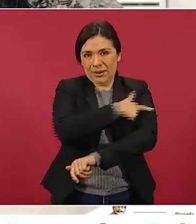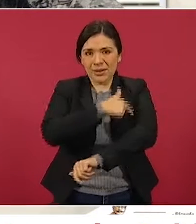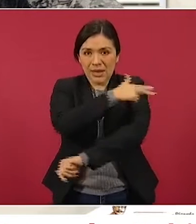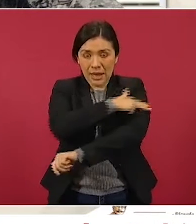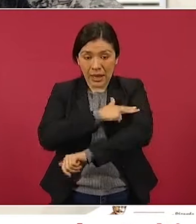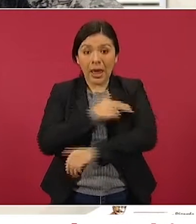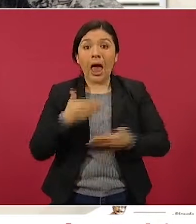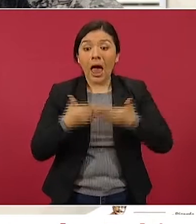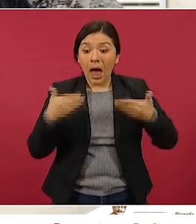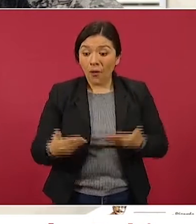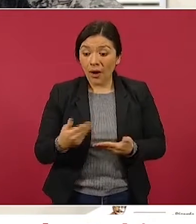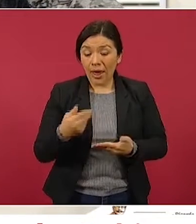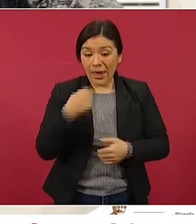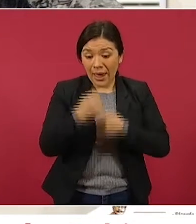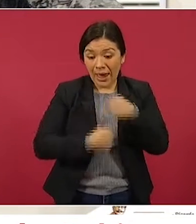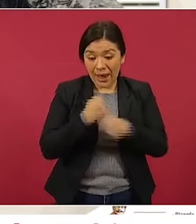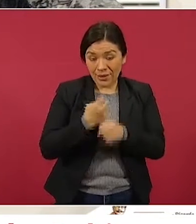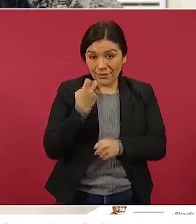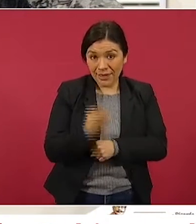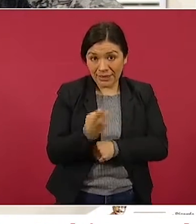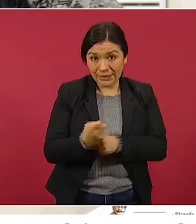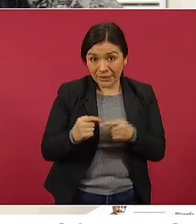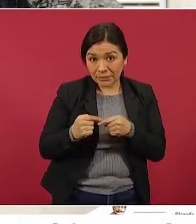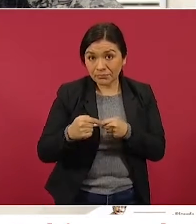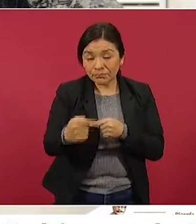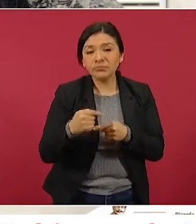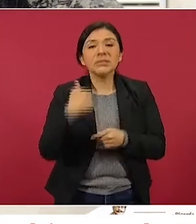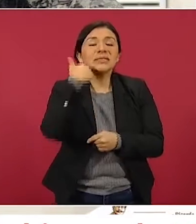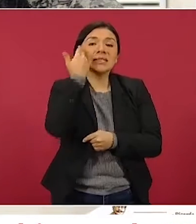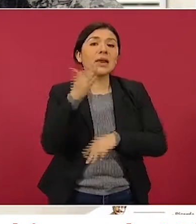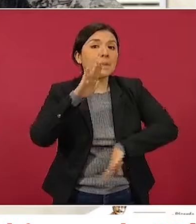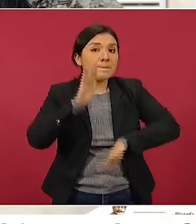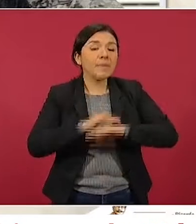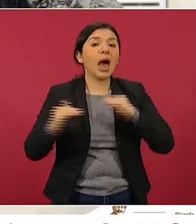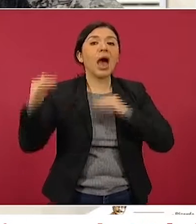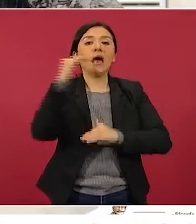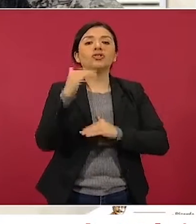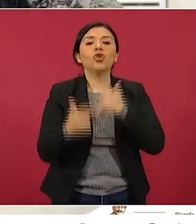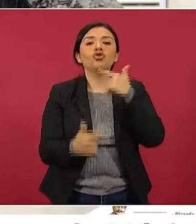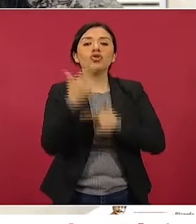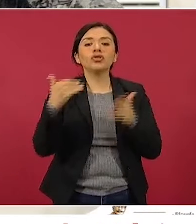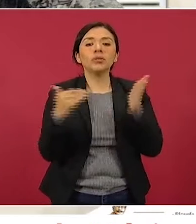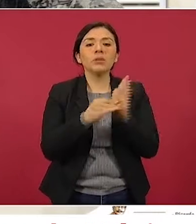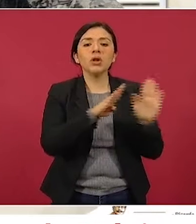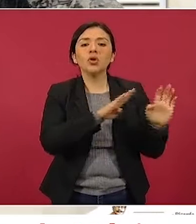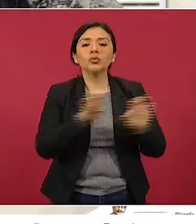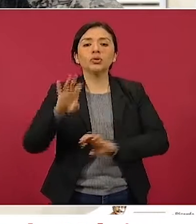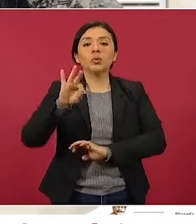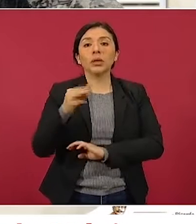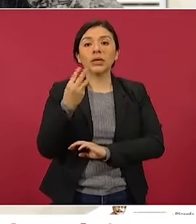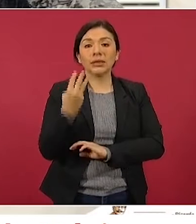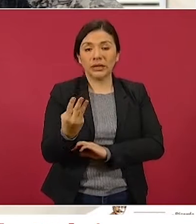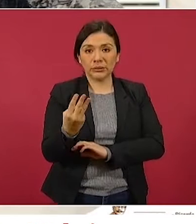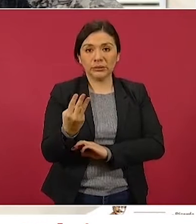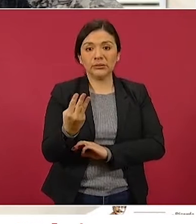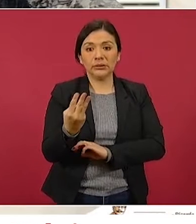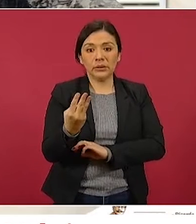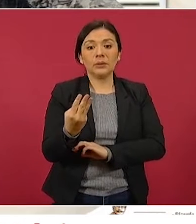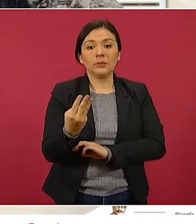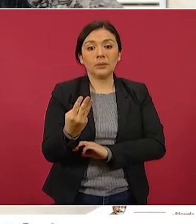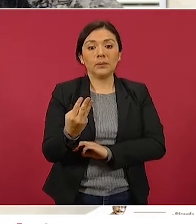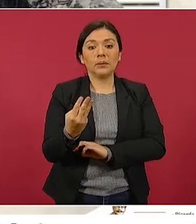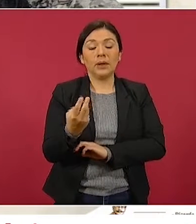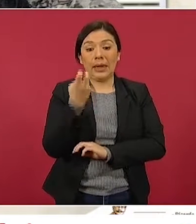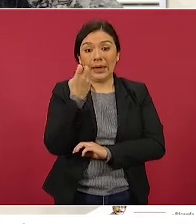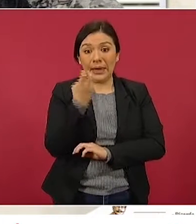para el presente año la meta es de 12 mil 943, para